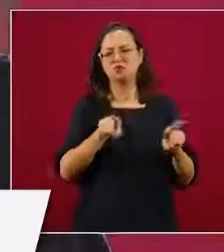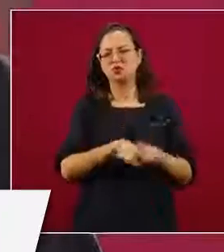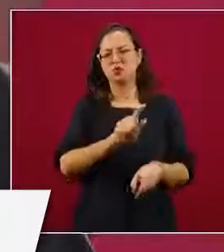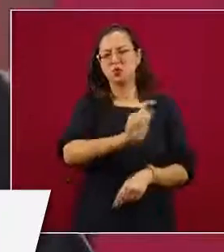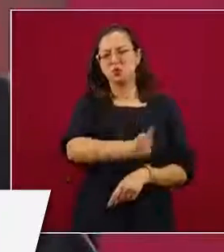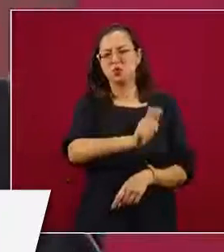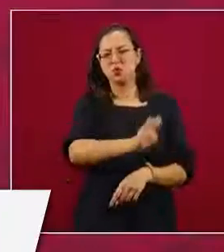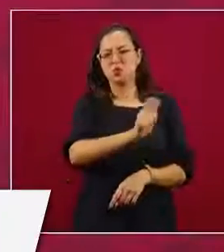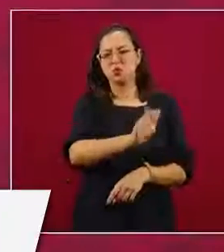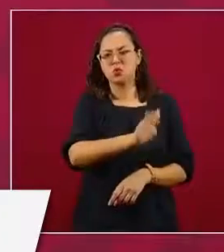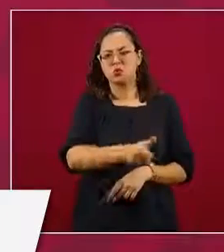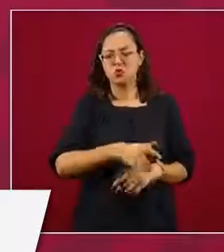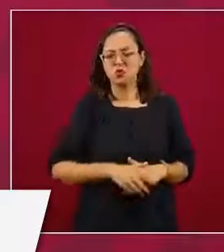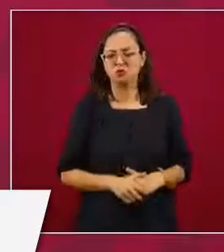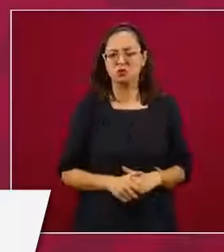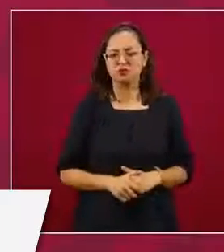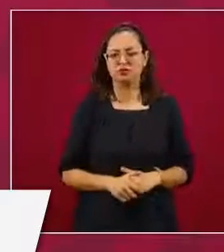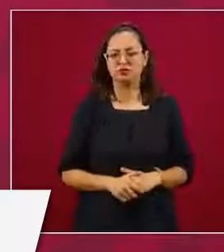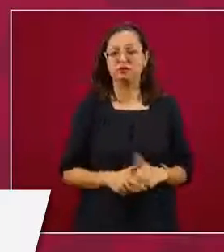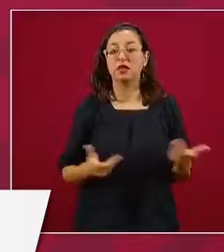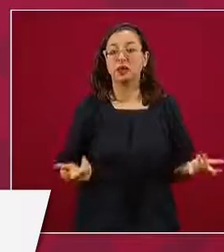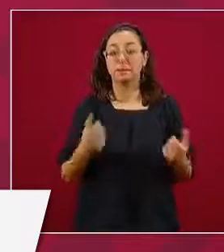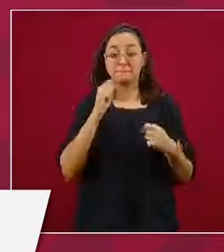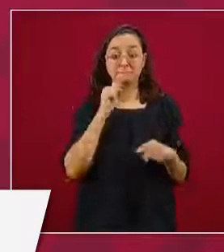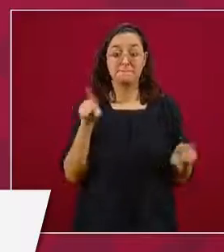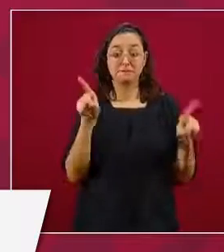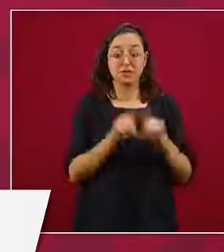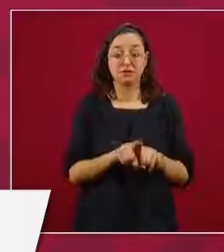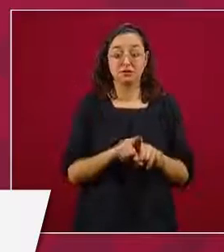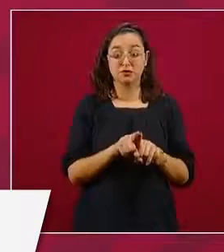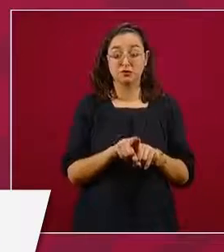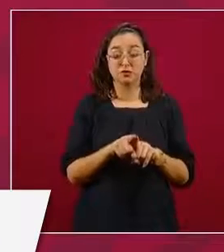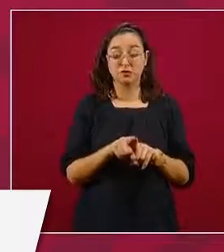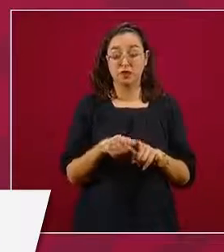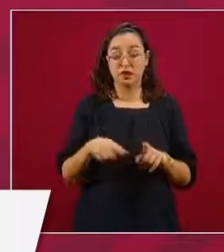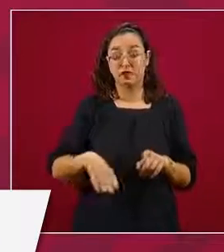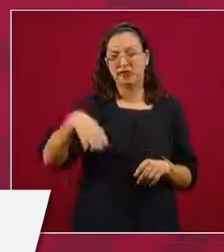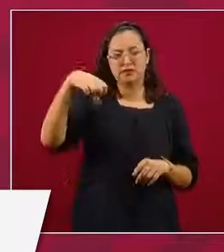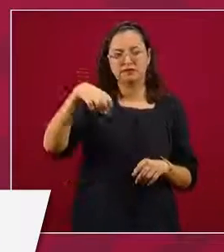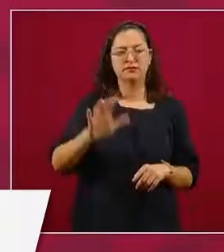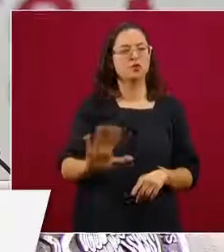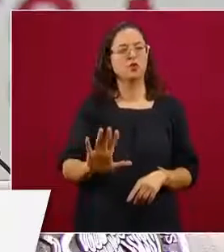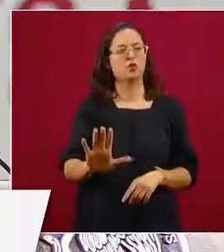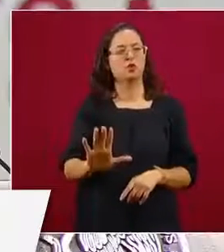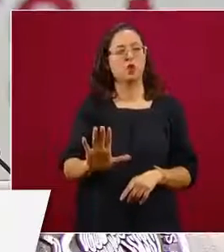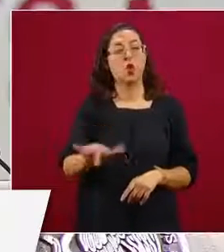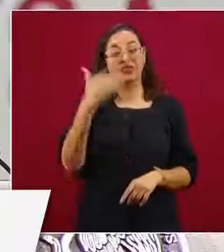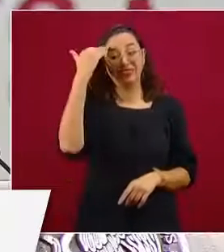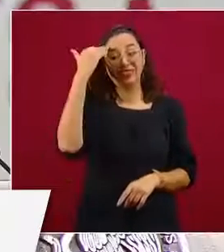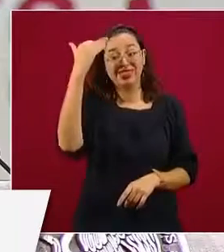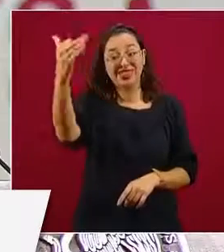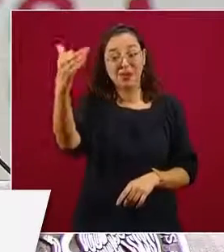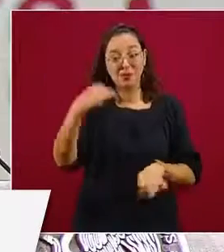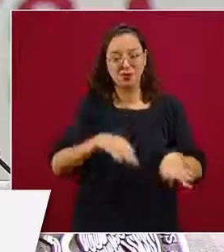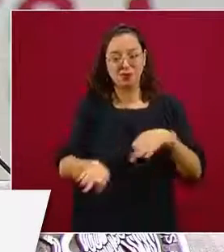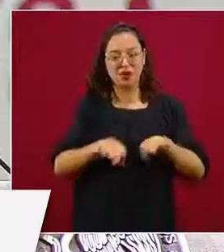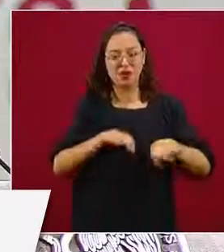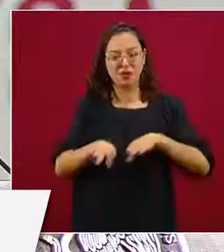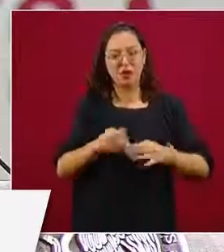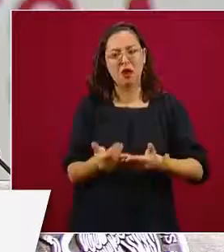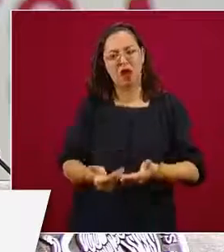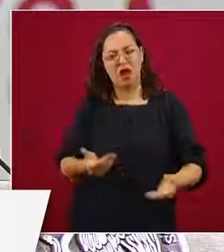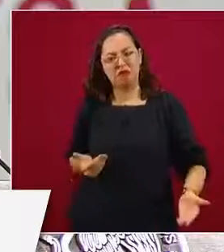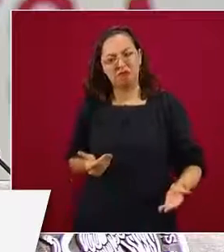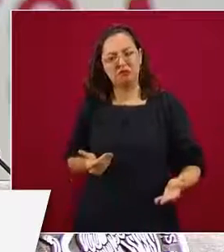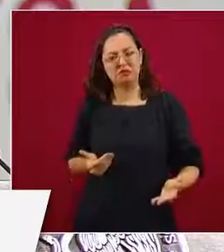También se reduce la edad, no la edad, el tiempo para recibir